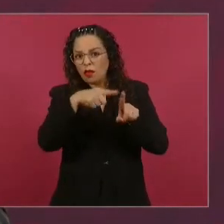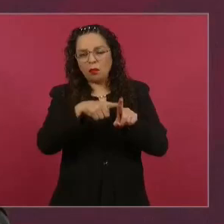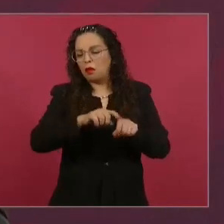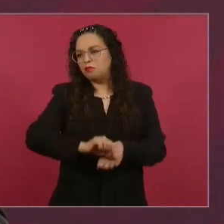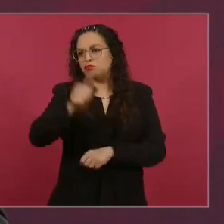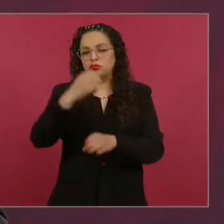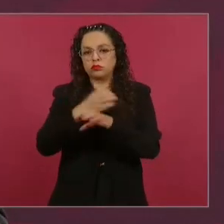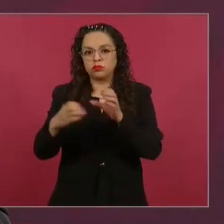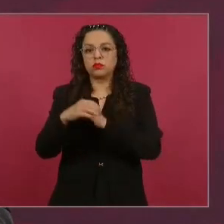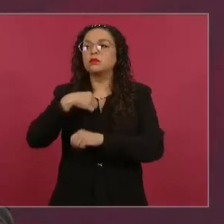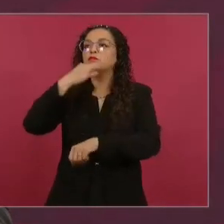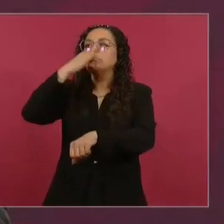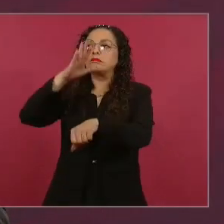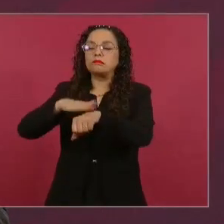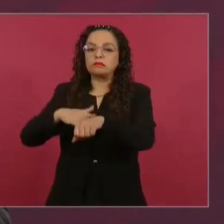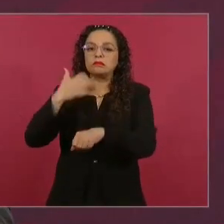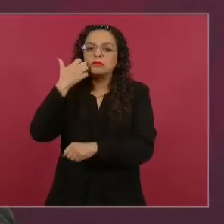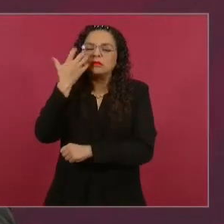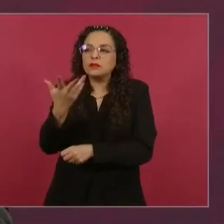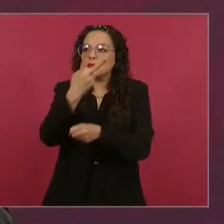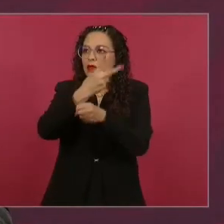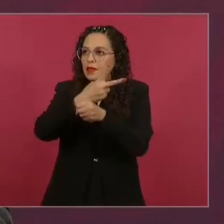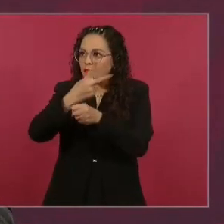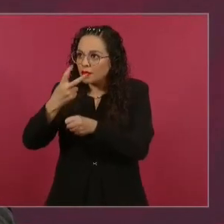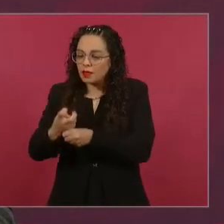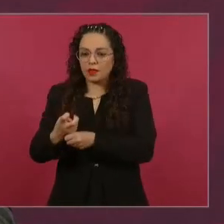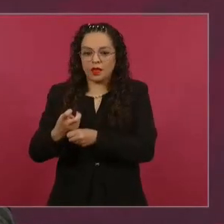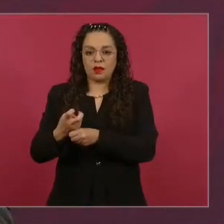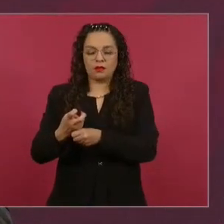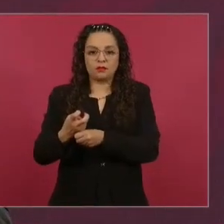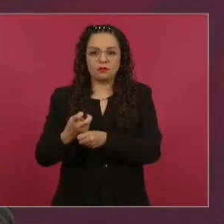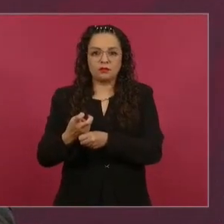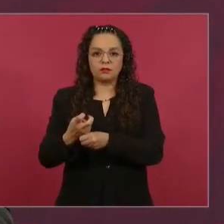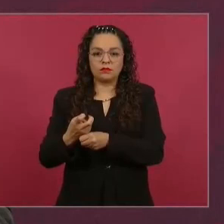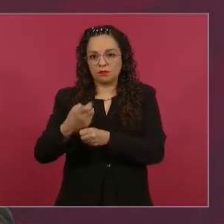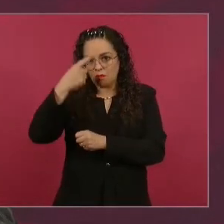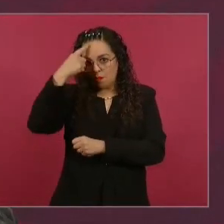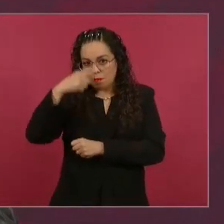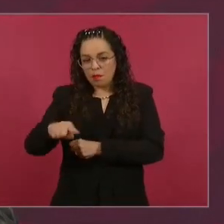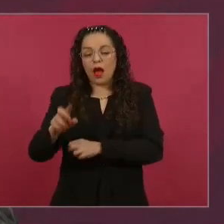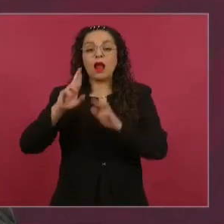a que nos acompañe. Hoy vamos a reunirnos,